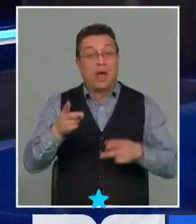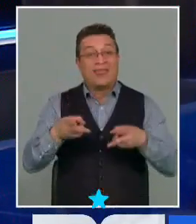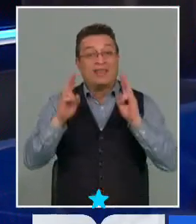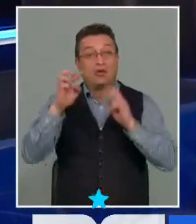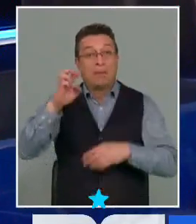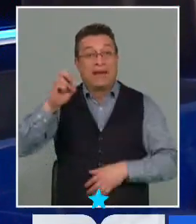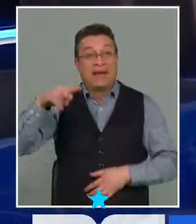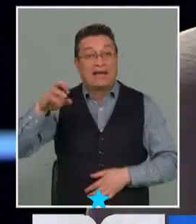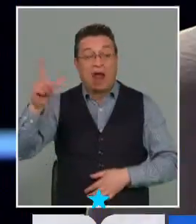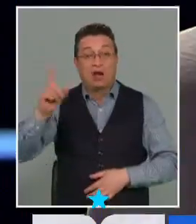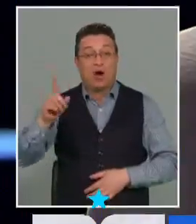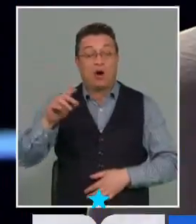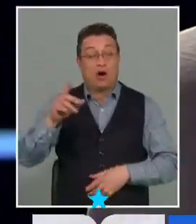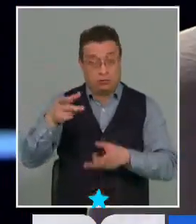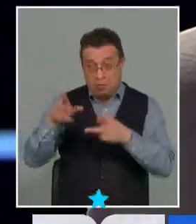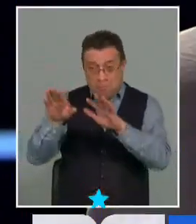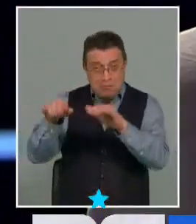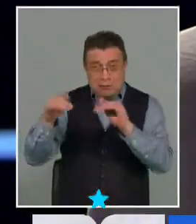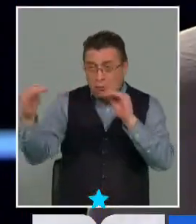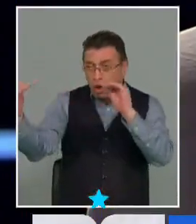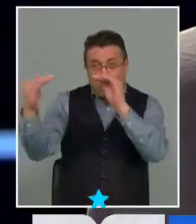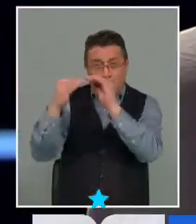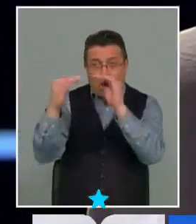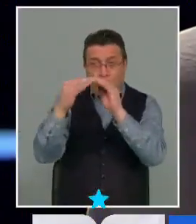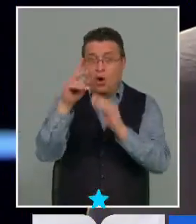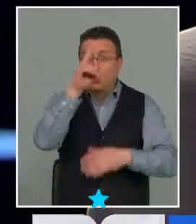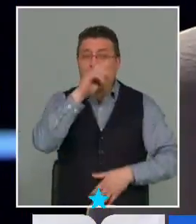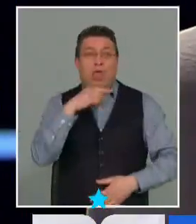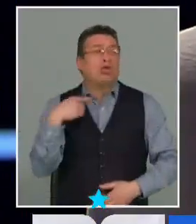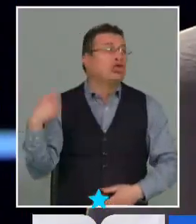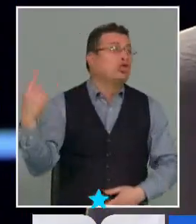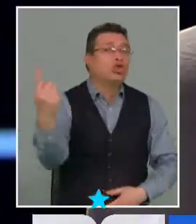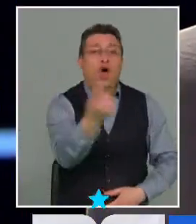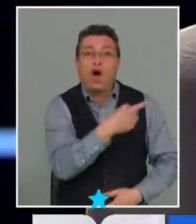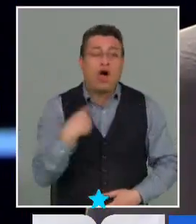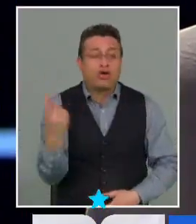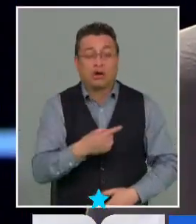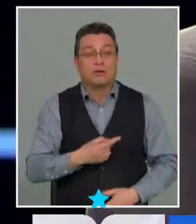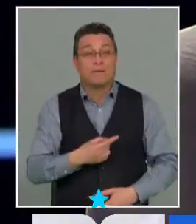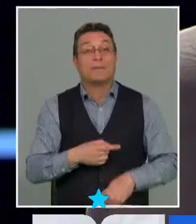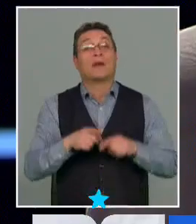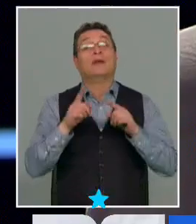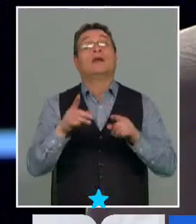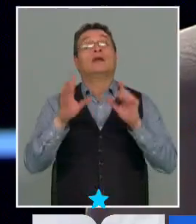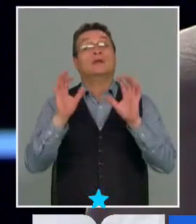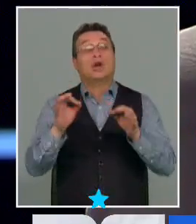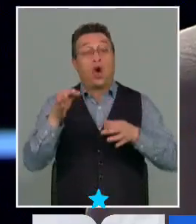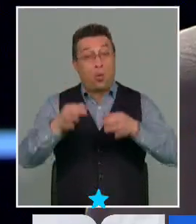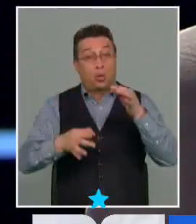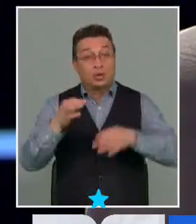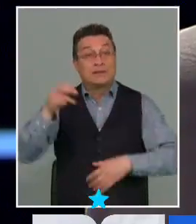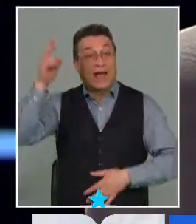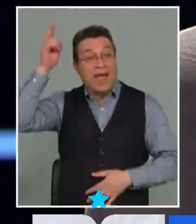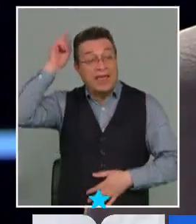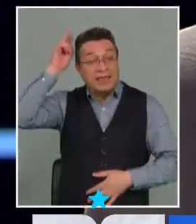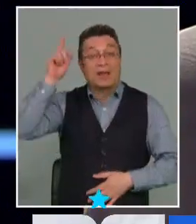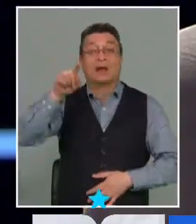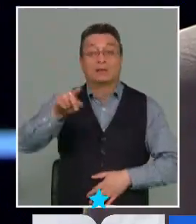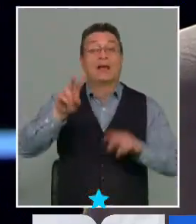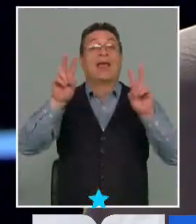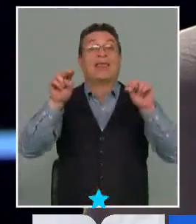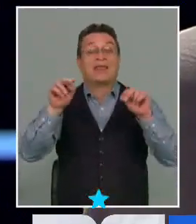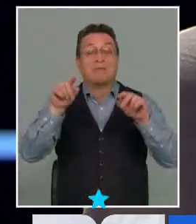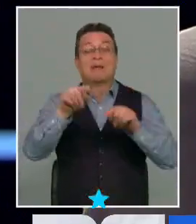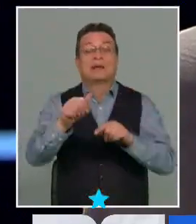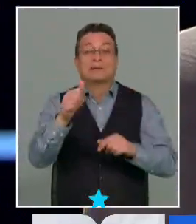el código penal va a seguir vigente como todo el mundo y seguramente la justicia indígena va a abordar los temas de